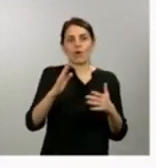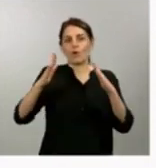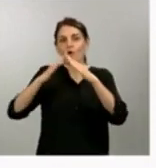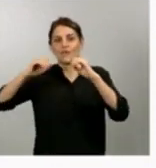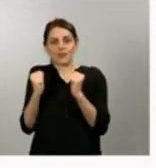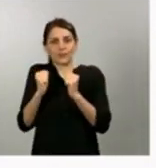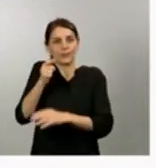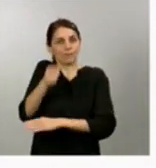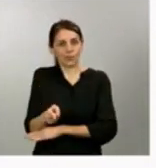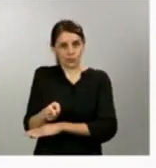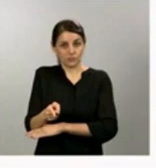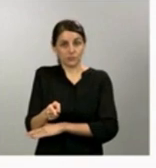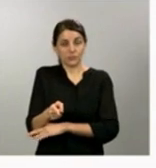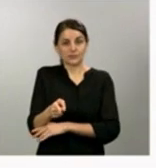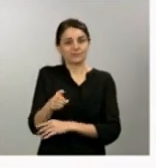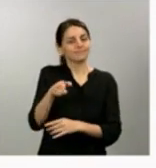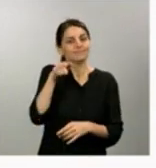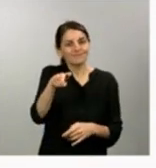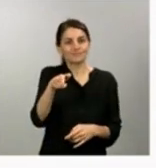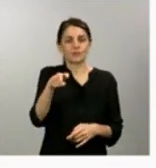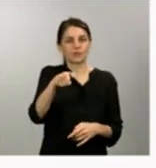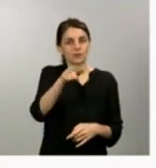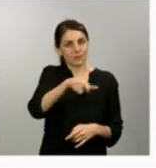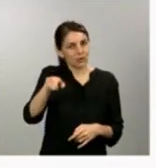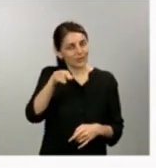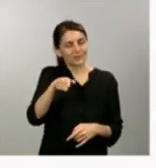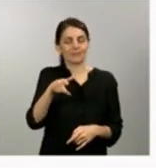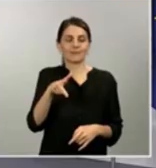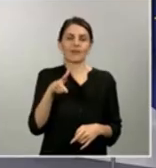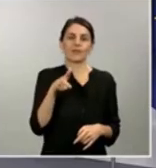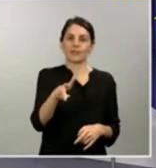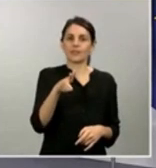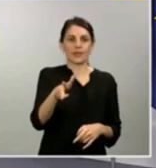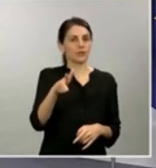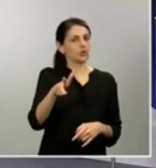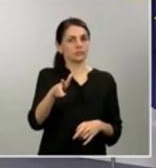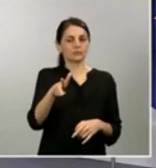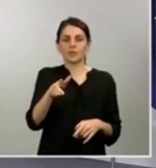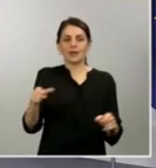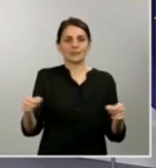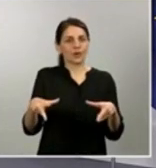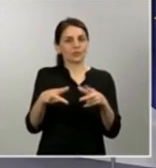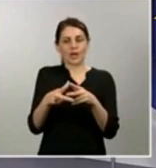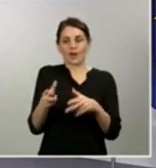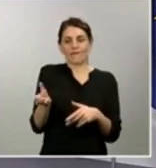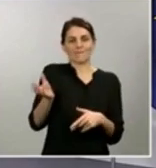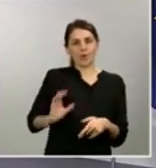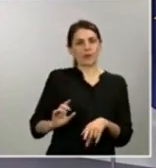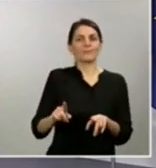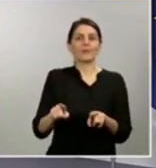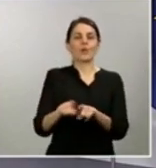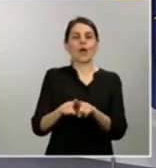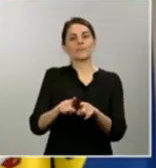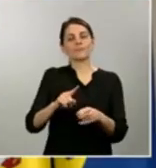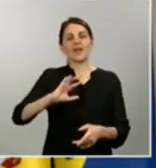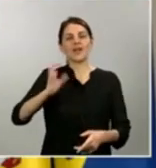tienen derecho a, desde el primer día, la Seguridad Social va a pagar la incapacidad temporal como si fuera un accidente de trabajo, y, además, con una